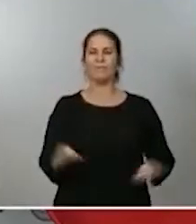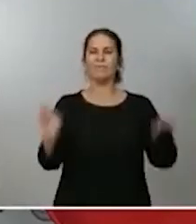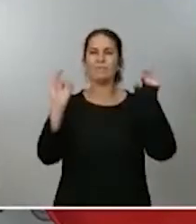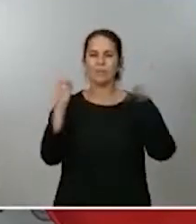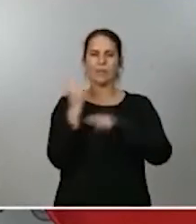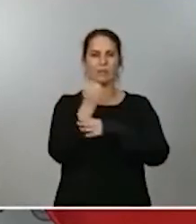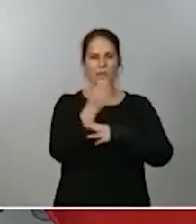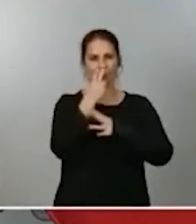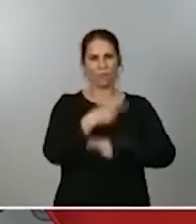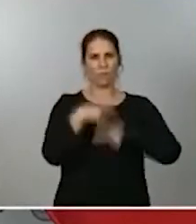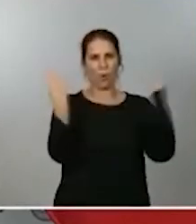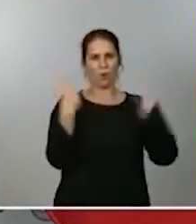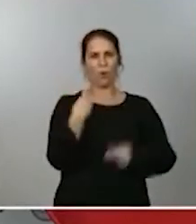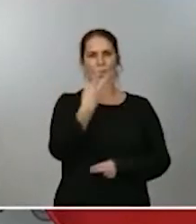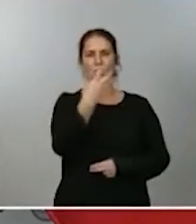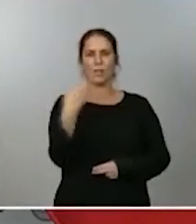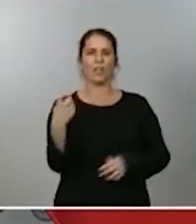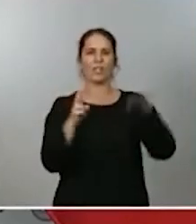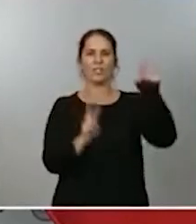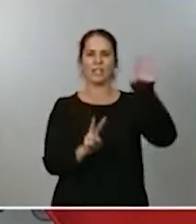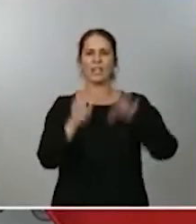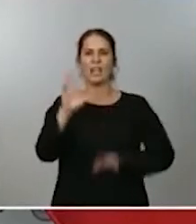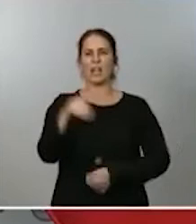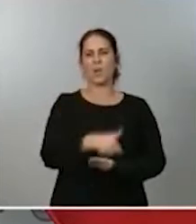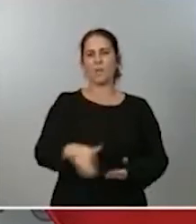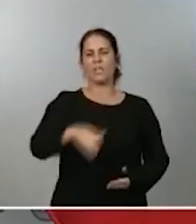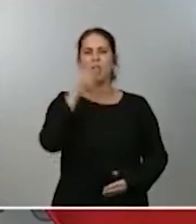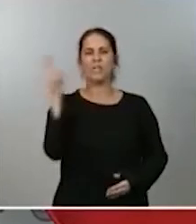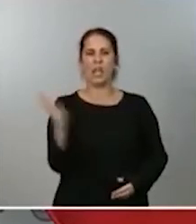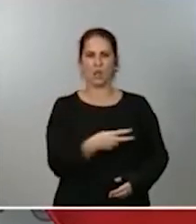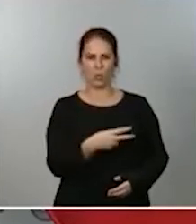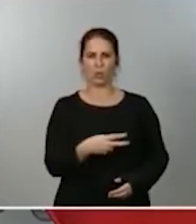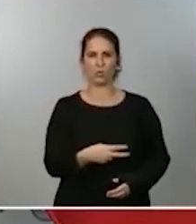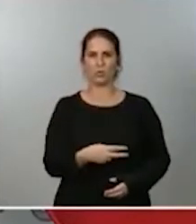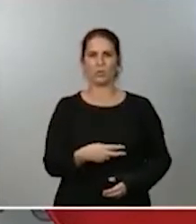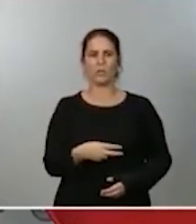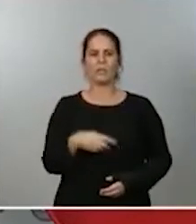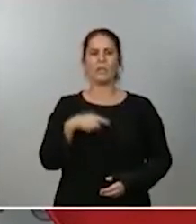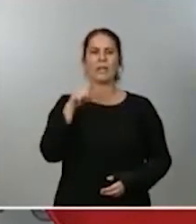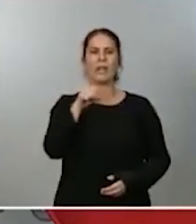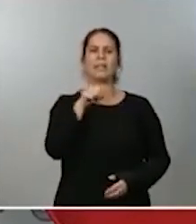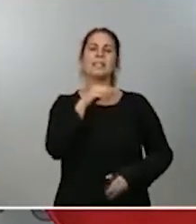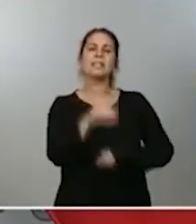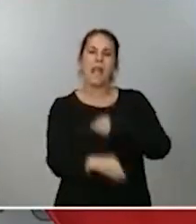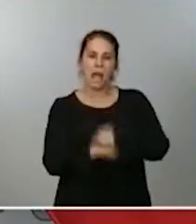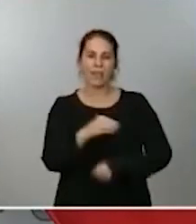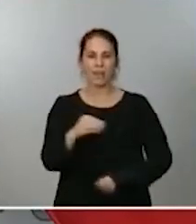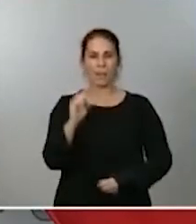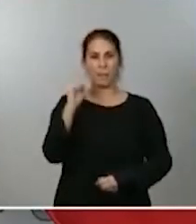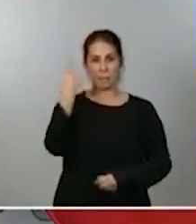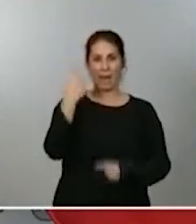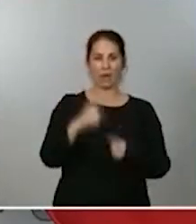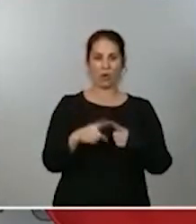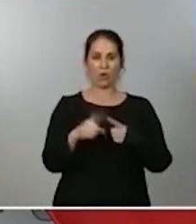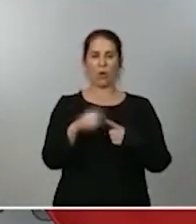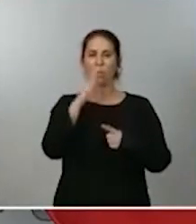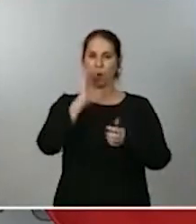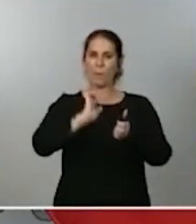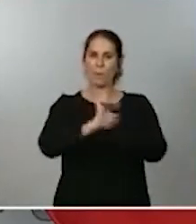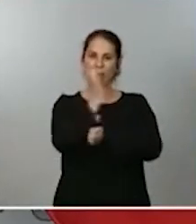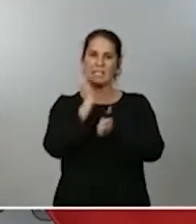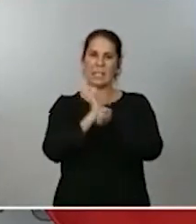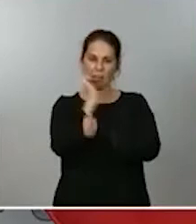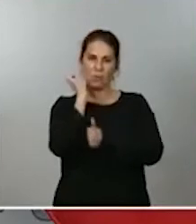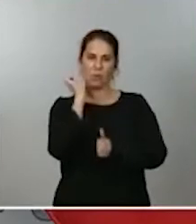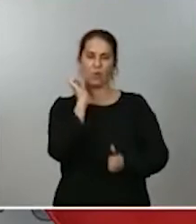de 475 millones de euros, que se canaliza a través, en primer lugar, de un préstamo participativo por